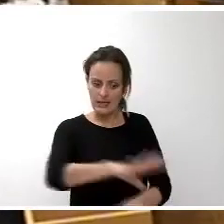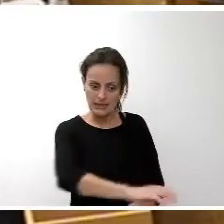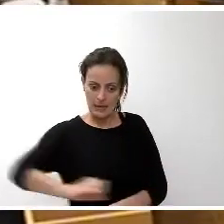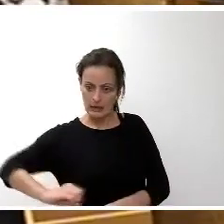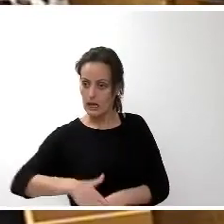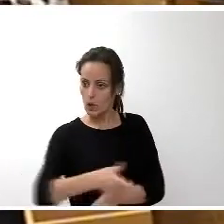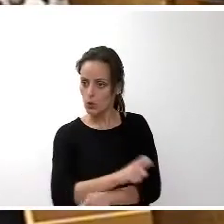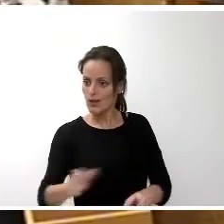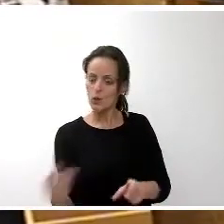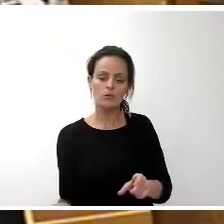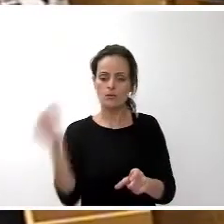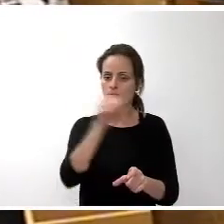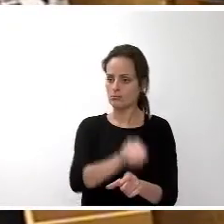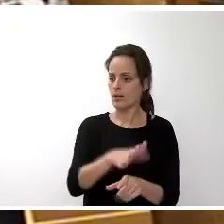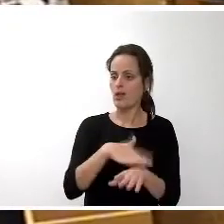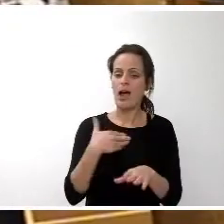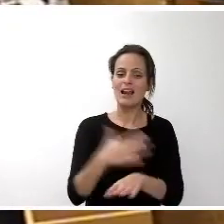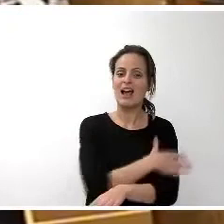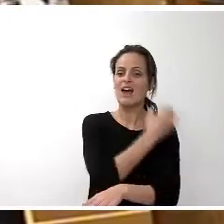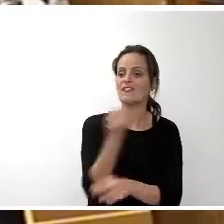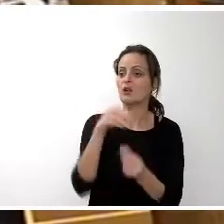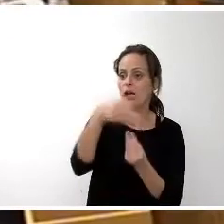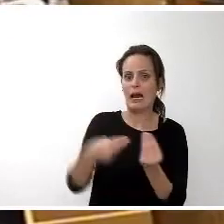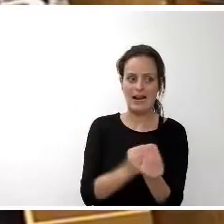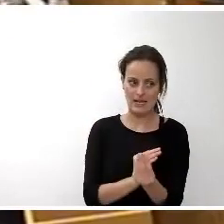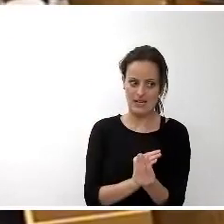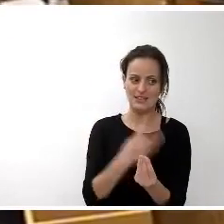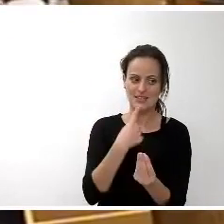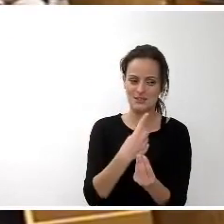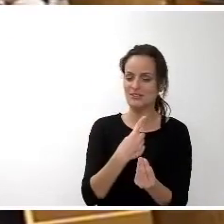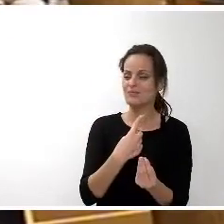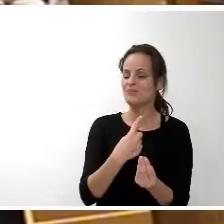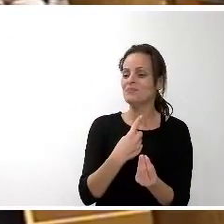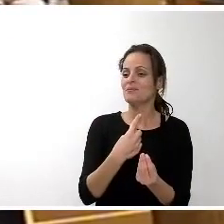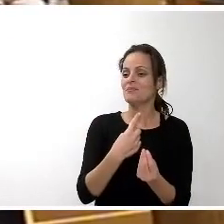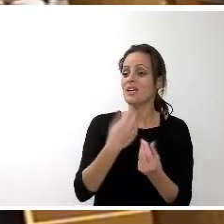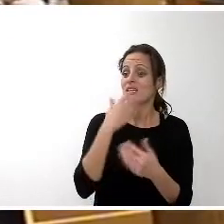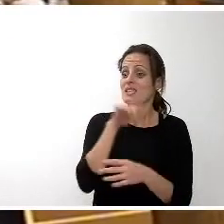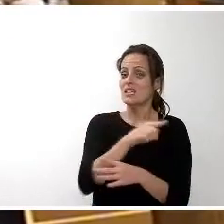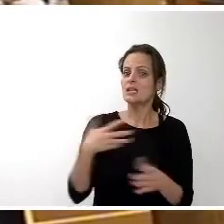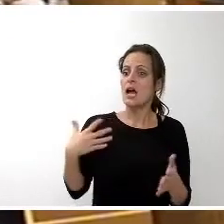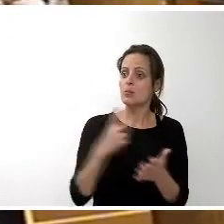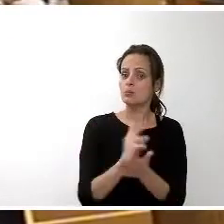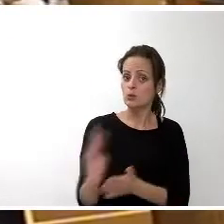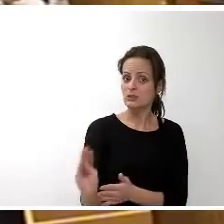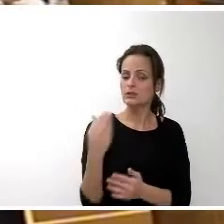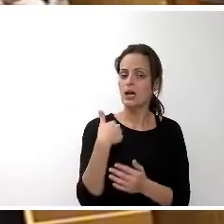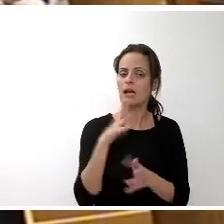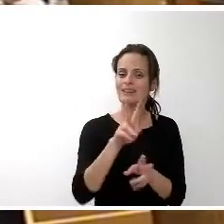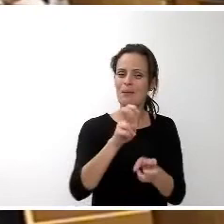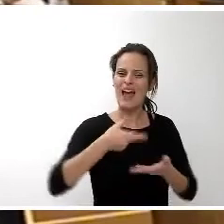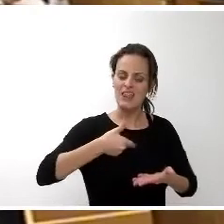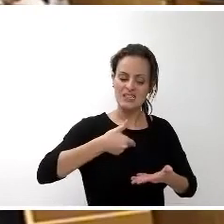incorporado al presupuesto del cabildo Gran Canaria desde luego yo no las he visto si esa es su apuesta el asistencialismo